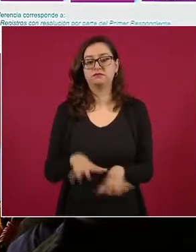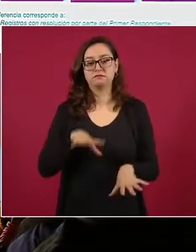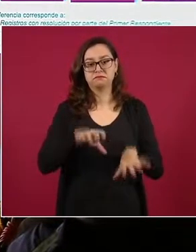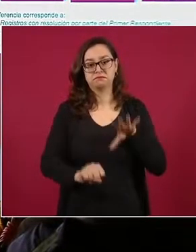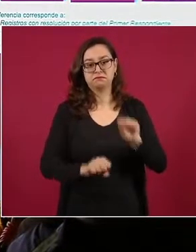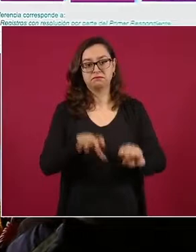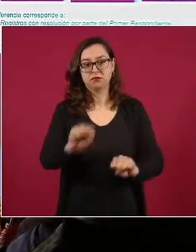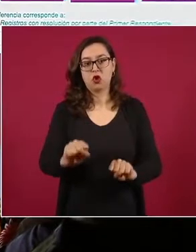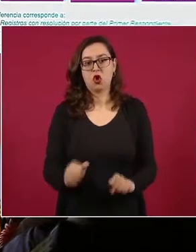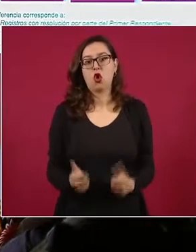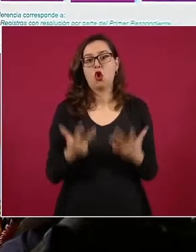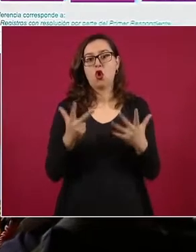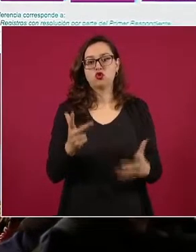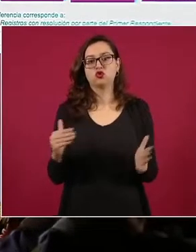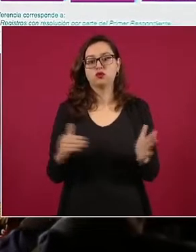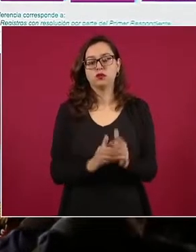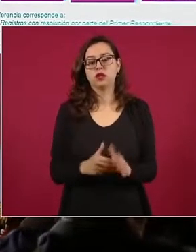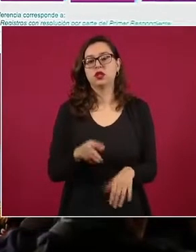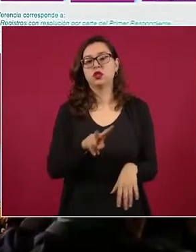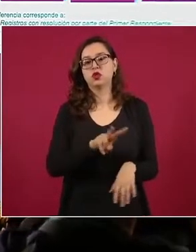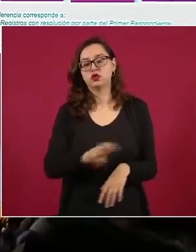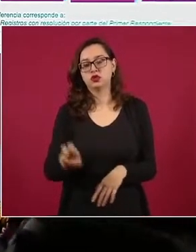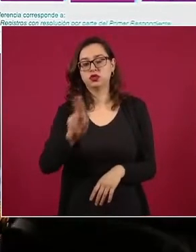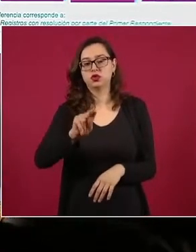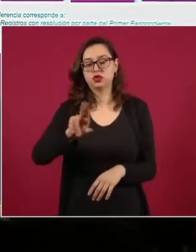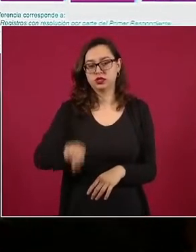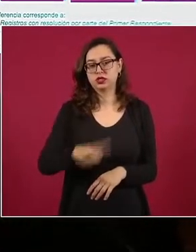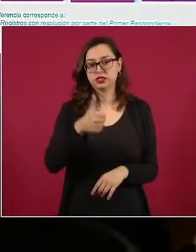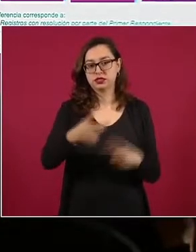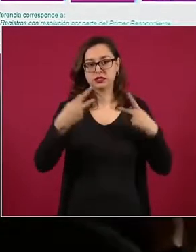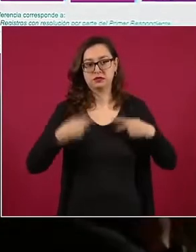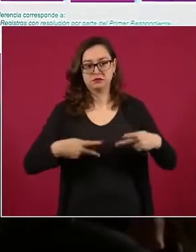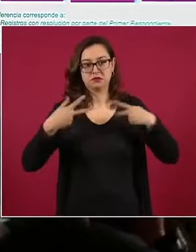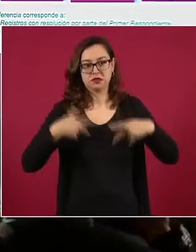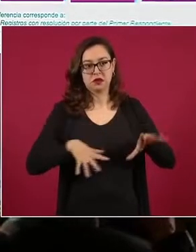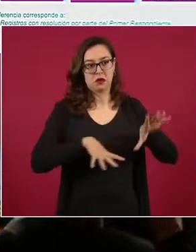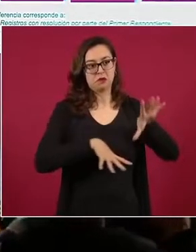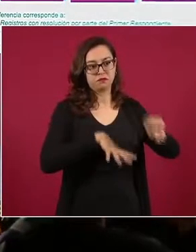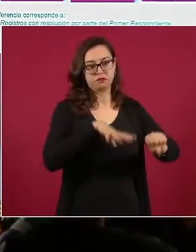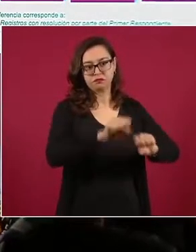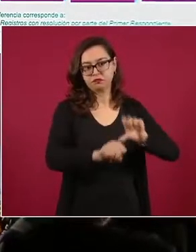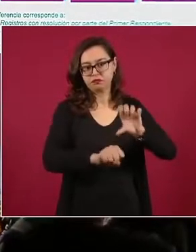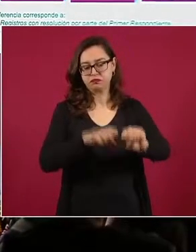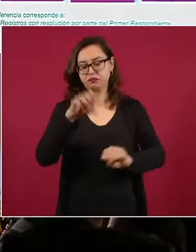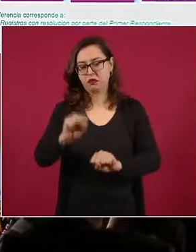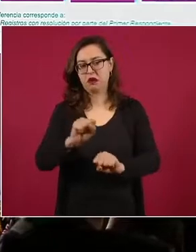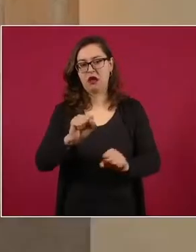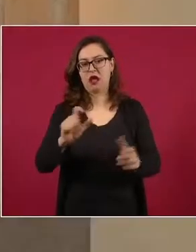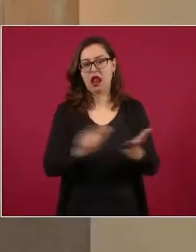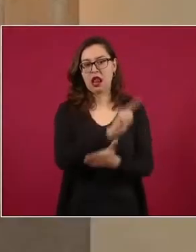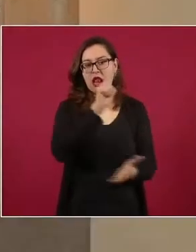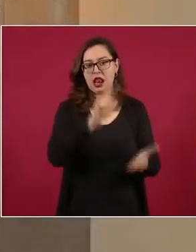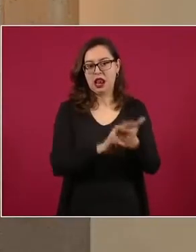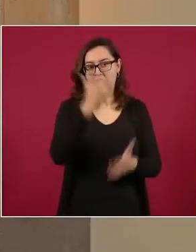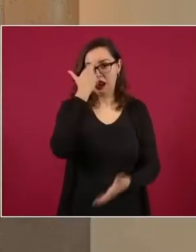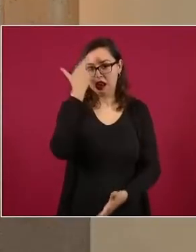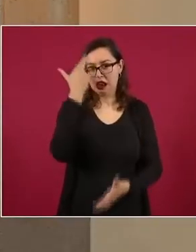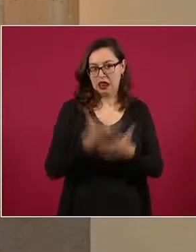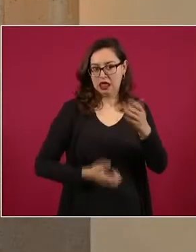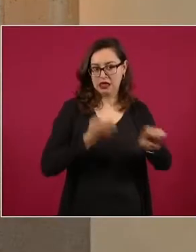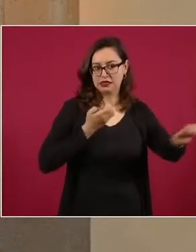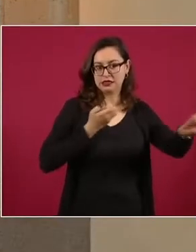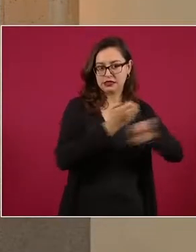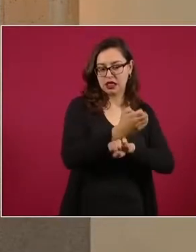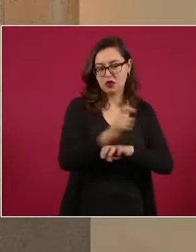ocho mil 286 personas por diversos delitos del Fuero Común y Federal y de este total, una